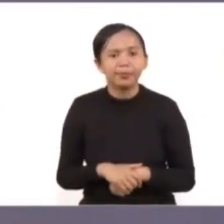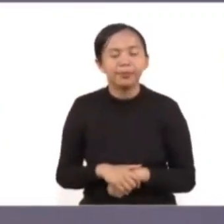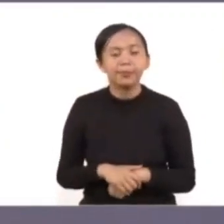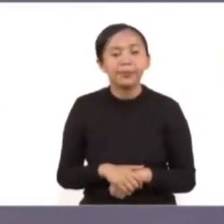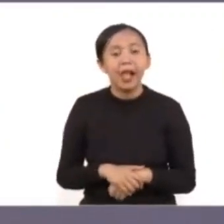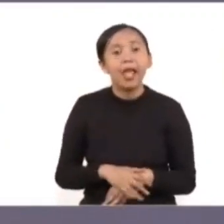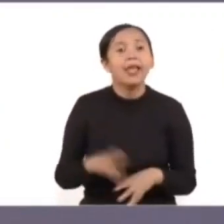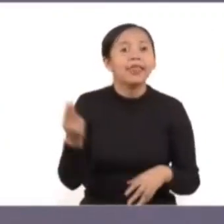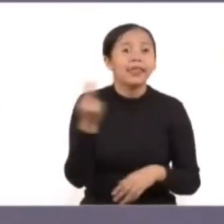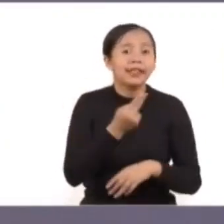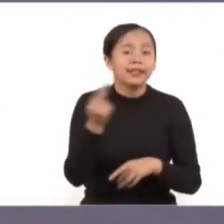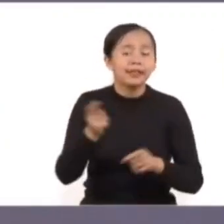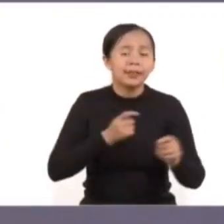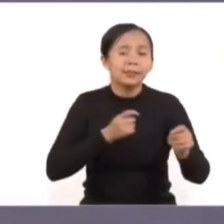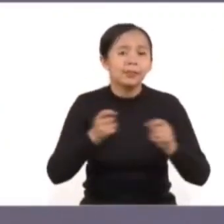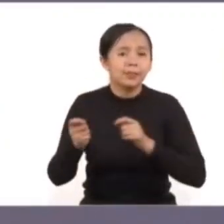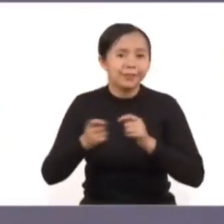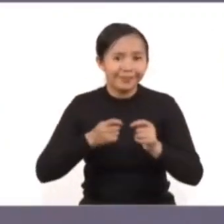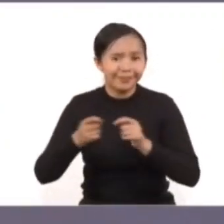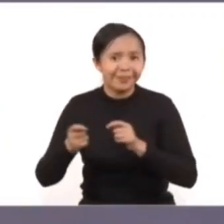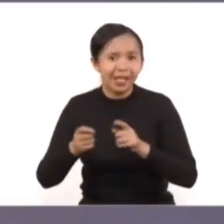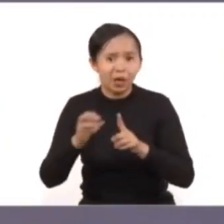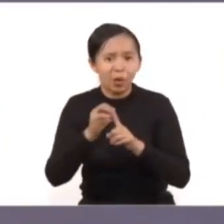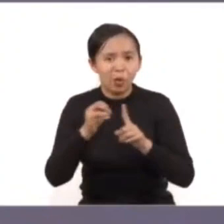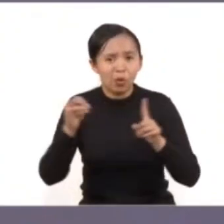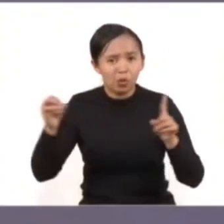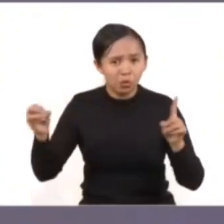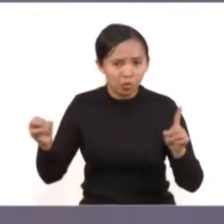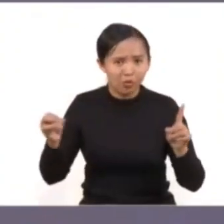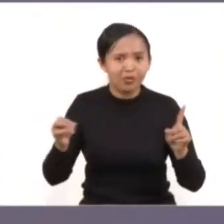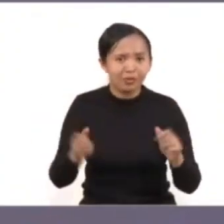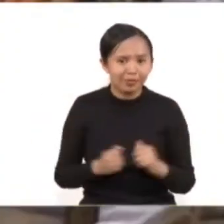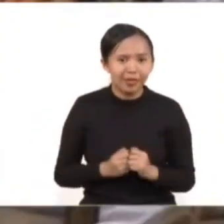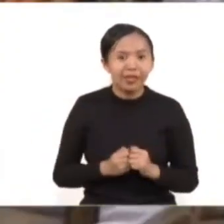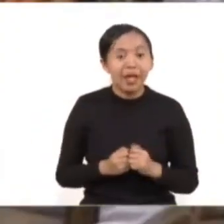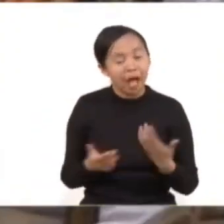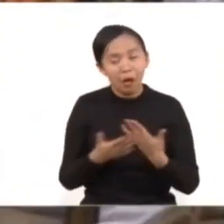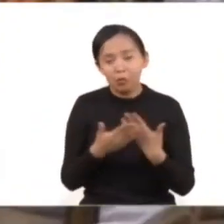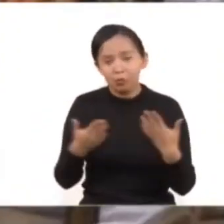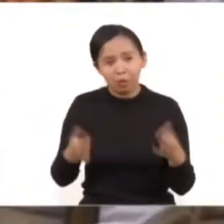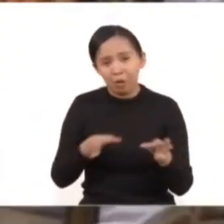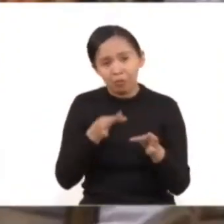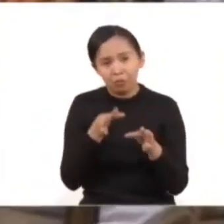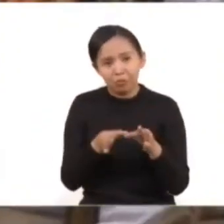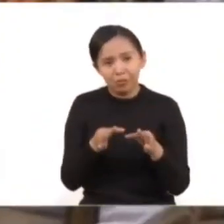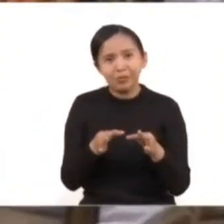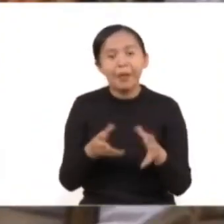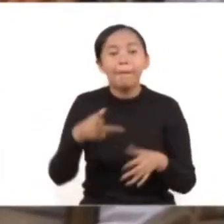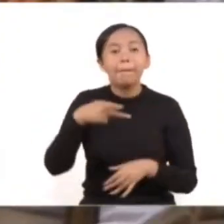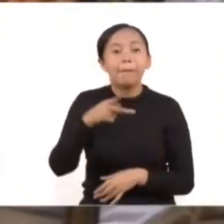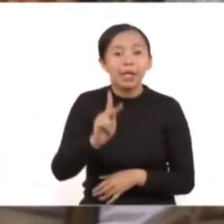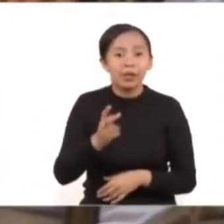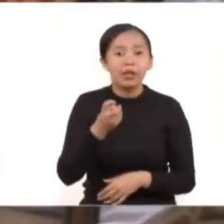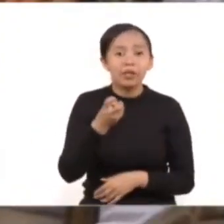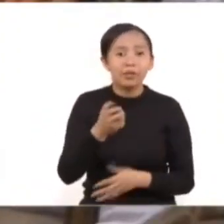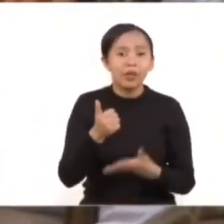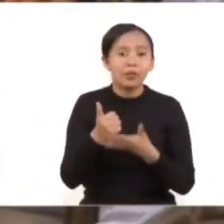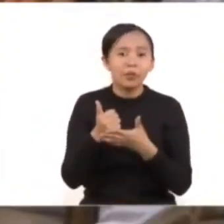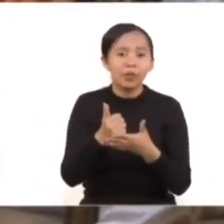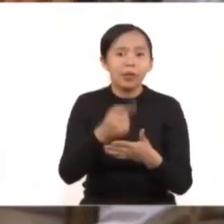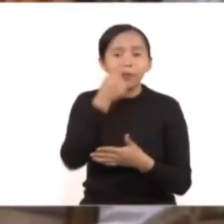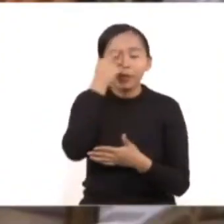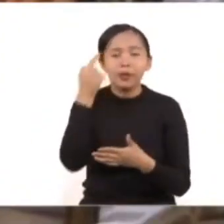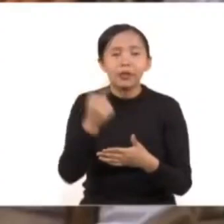coordinación interinstitucional, lo cual hasta el momento ha sido así, pero nos lleva a seguir estableciendo